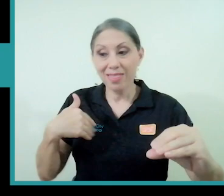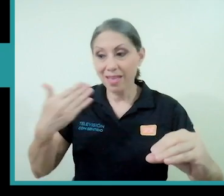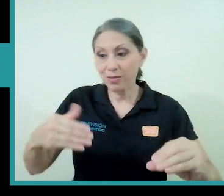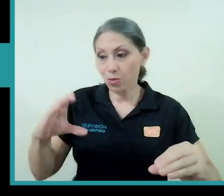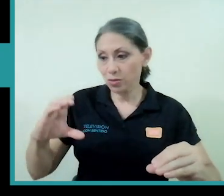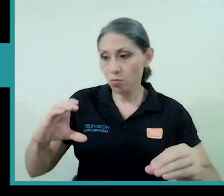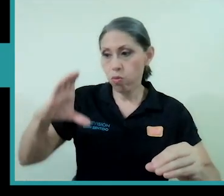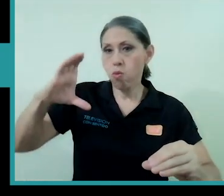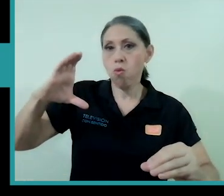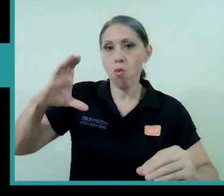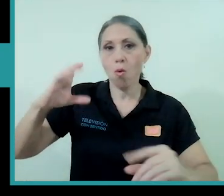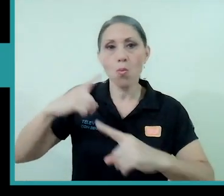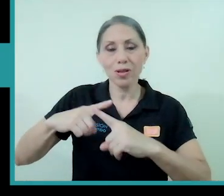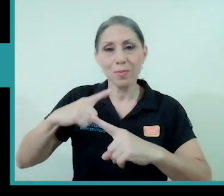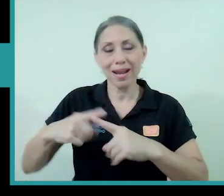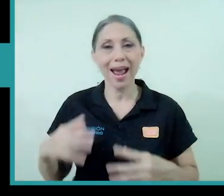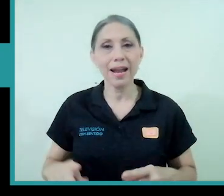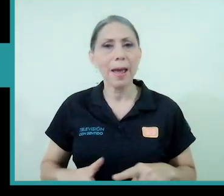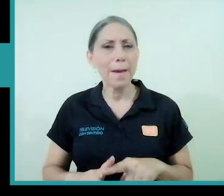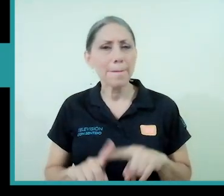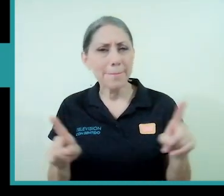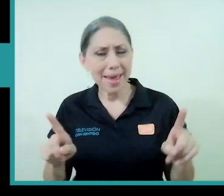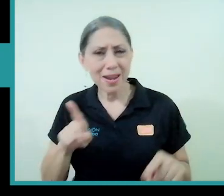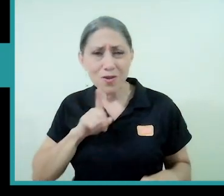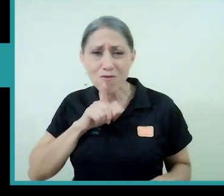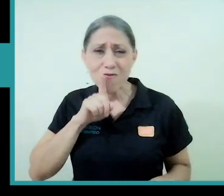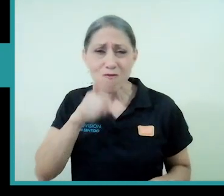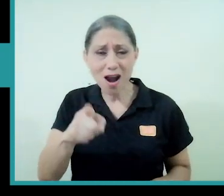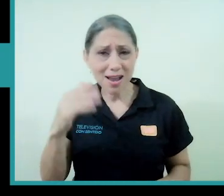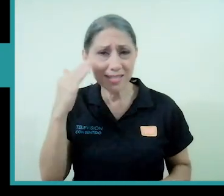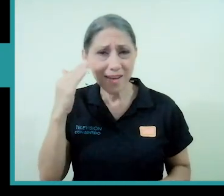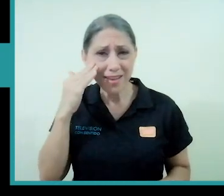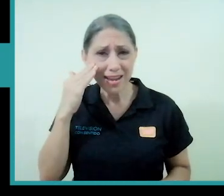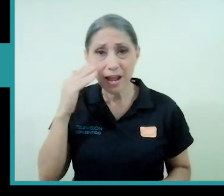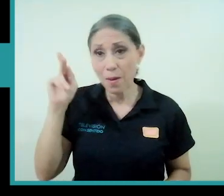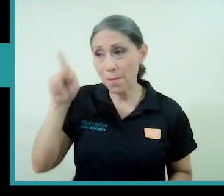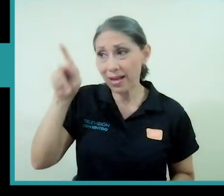determinar qué tan sinceros son los pastores